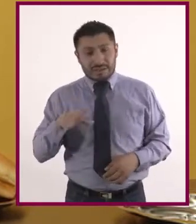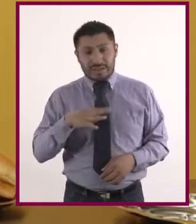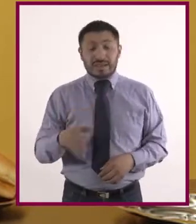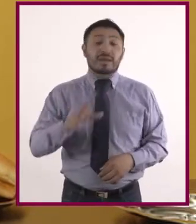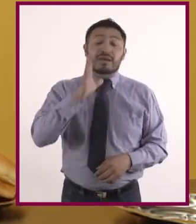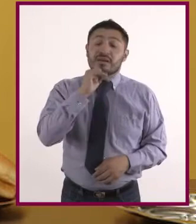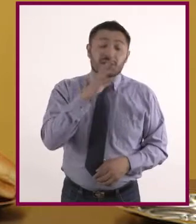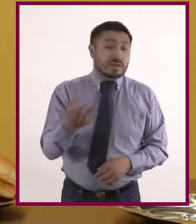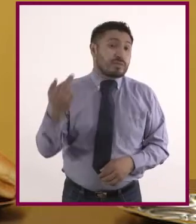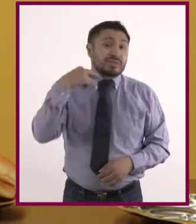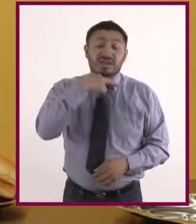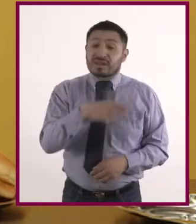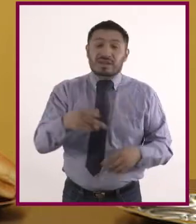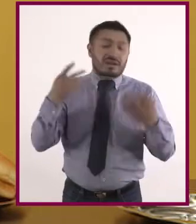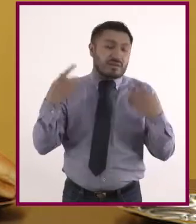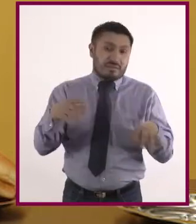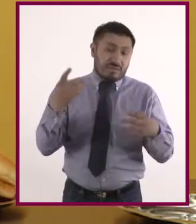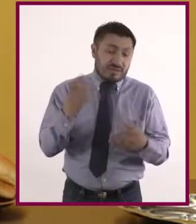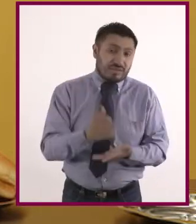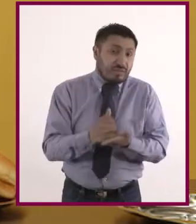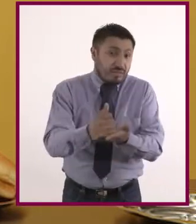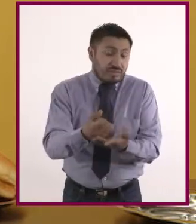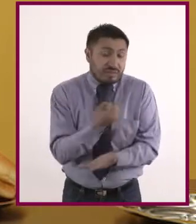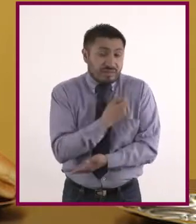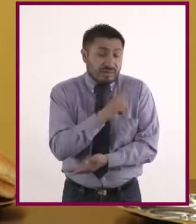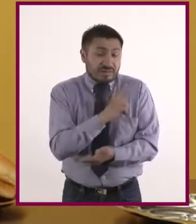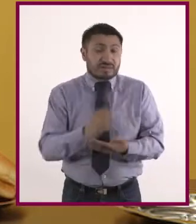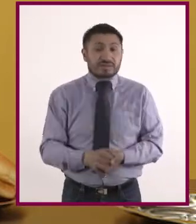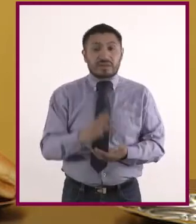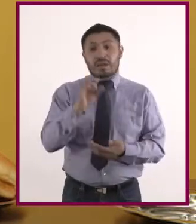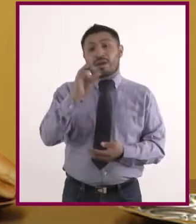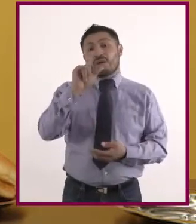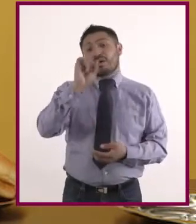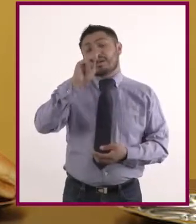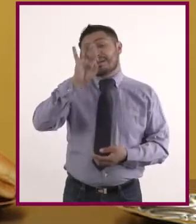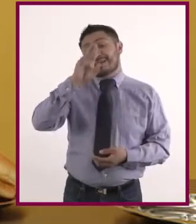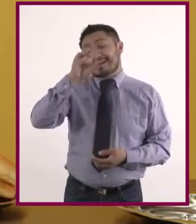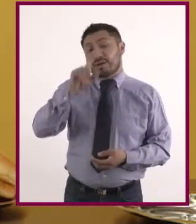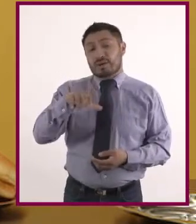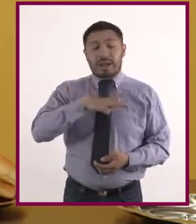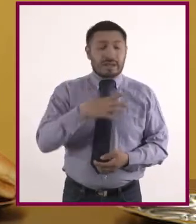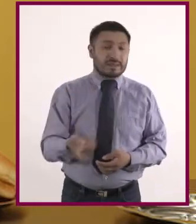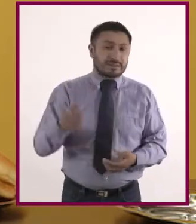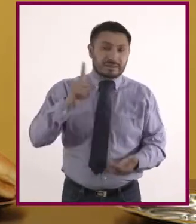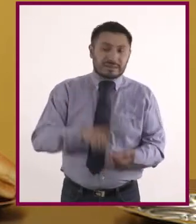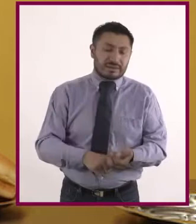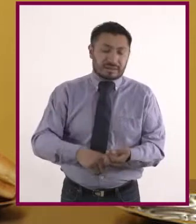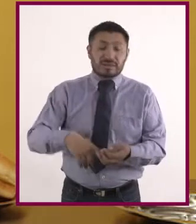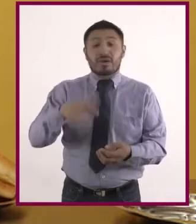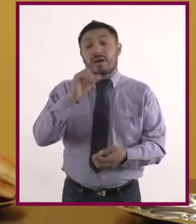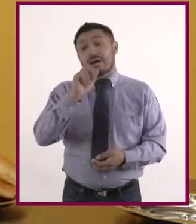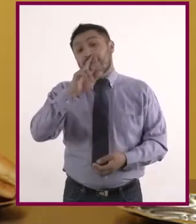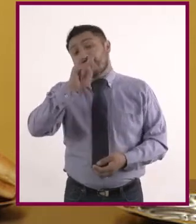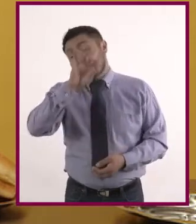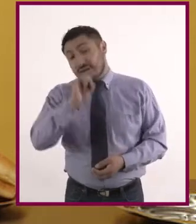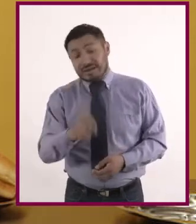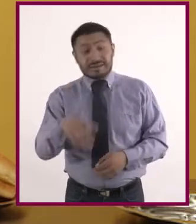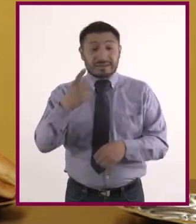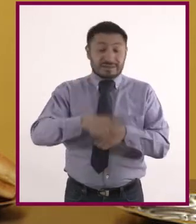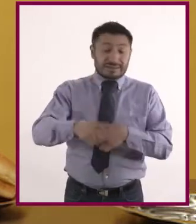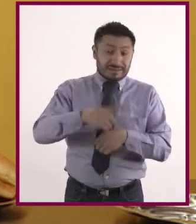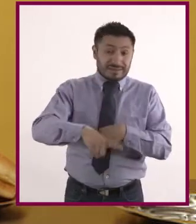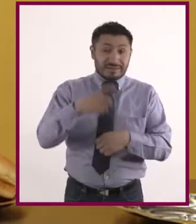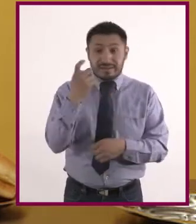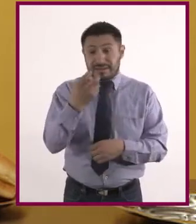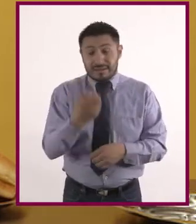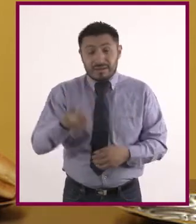de metabolizar tanta proteína. Colesterol dañino. Obstruye las arterias y genera enfermedades cardíacas. El colesterol dañino solo